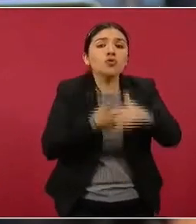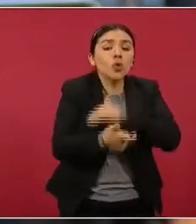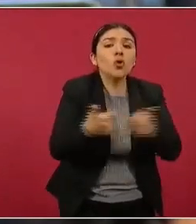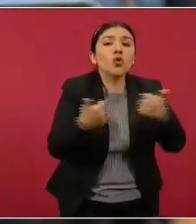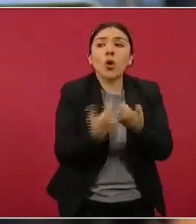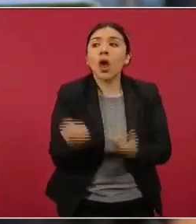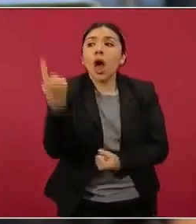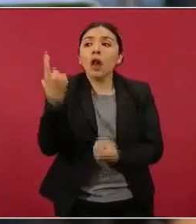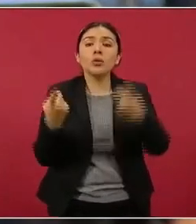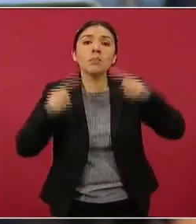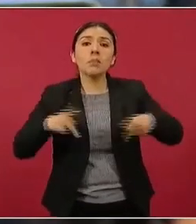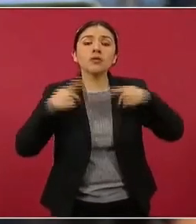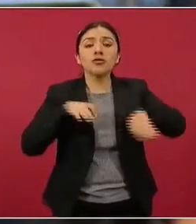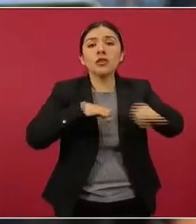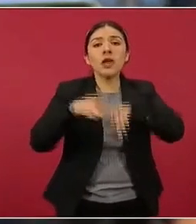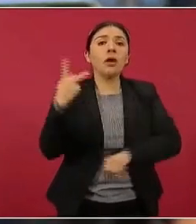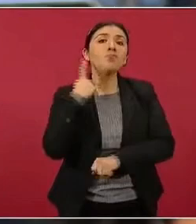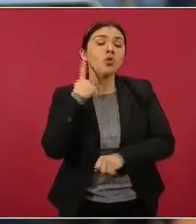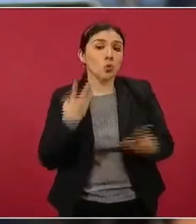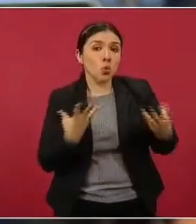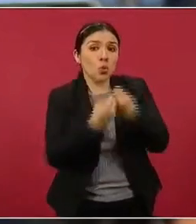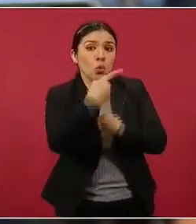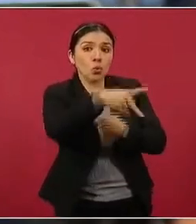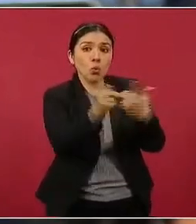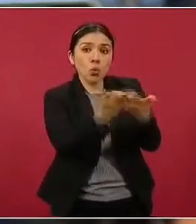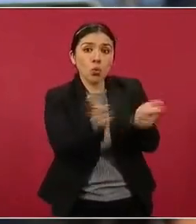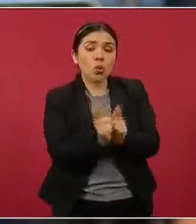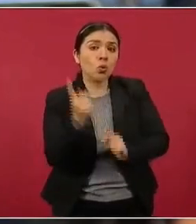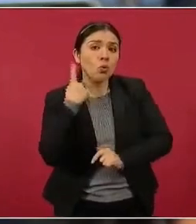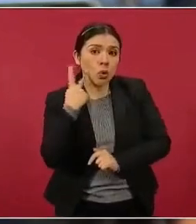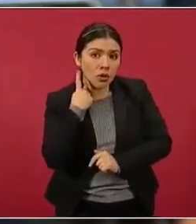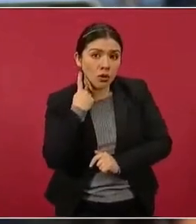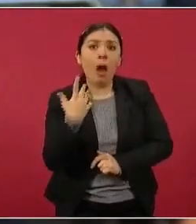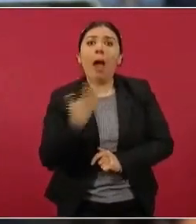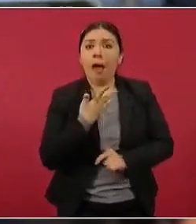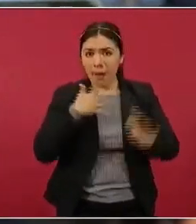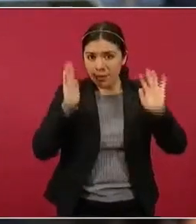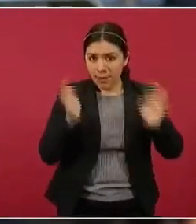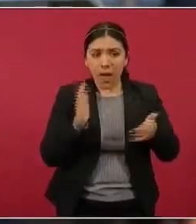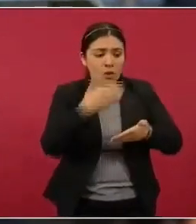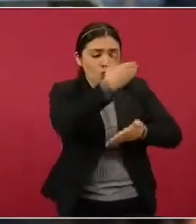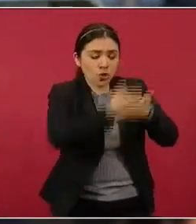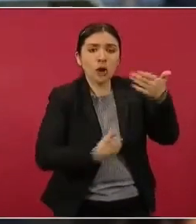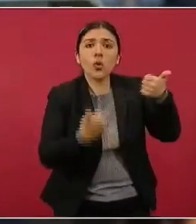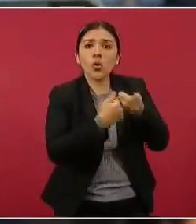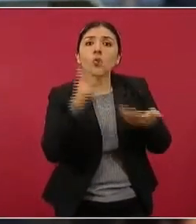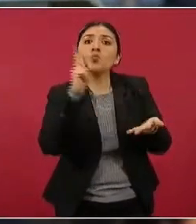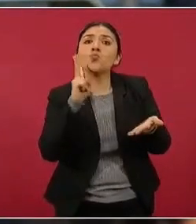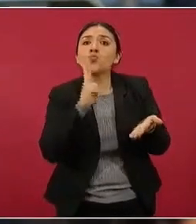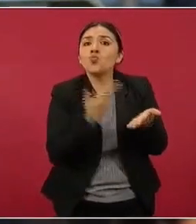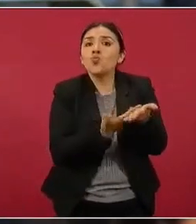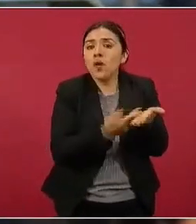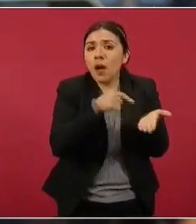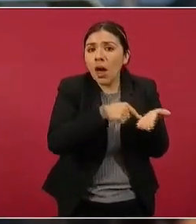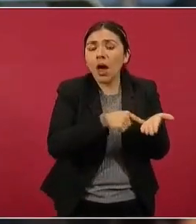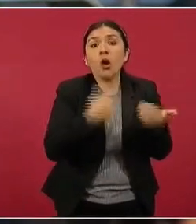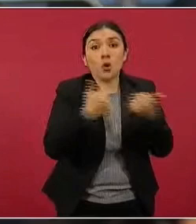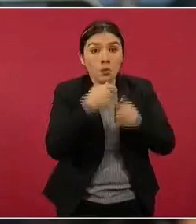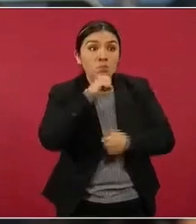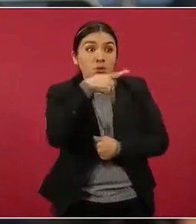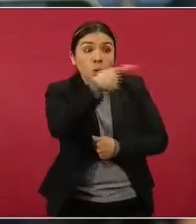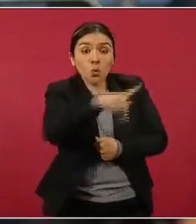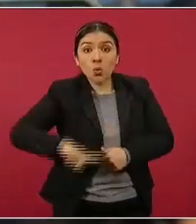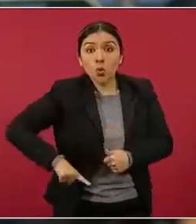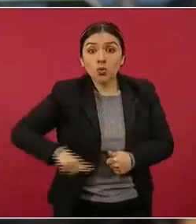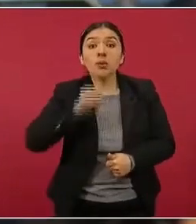algunos políticos de su partido y que incluso hay contratos, que están ahí las pruebas, por parte incluso de su gobierno